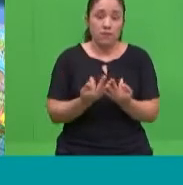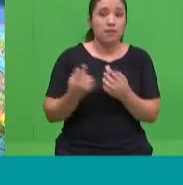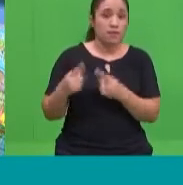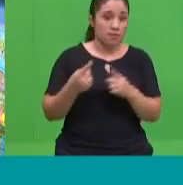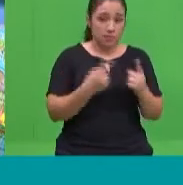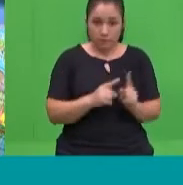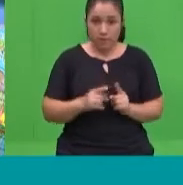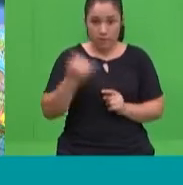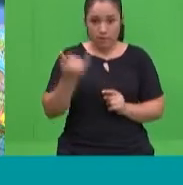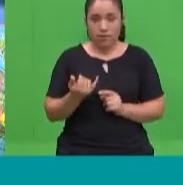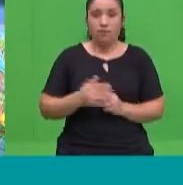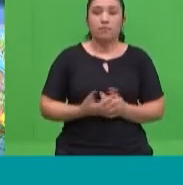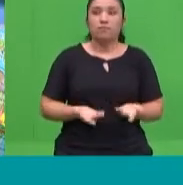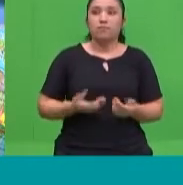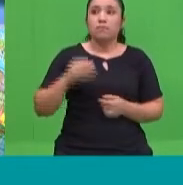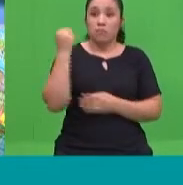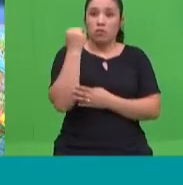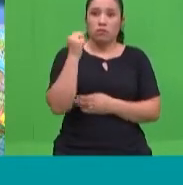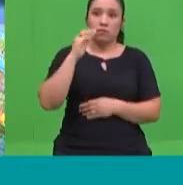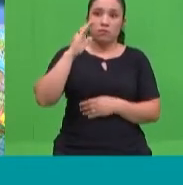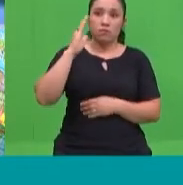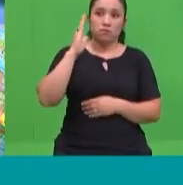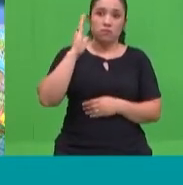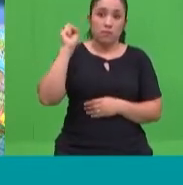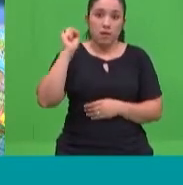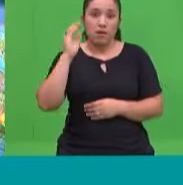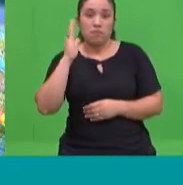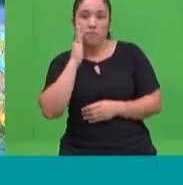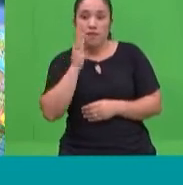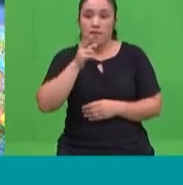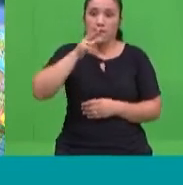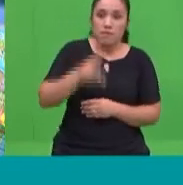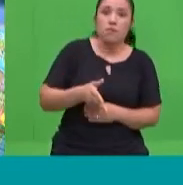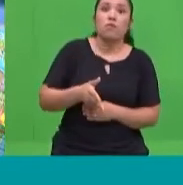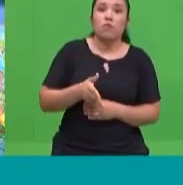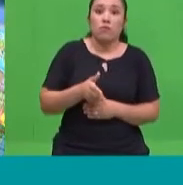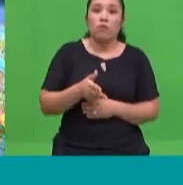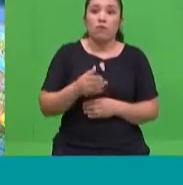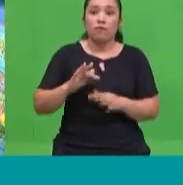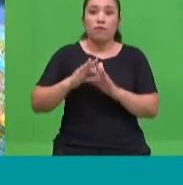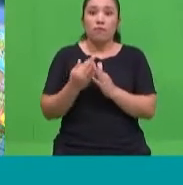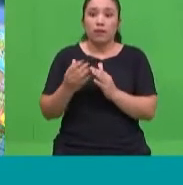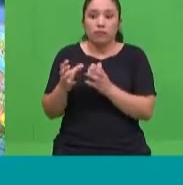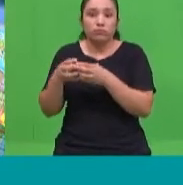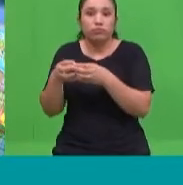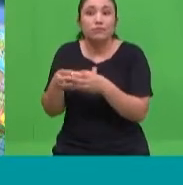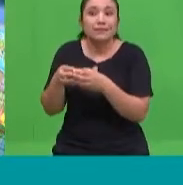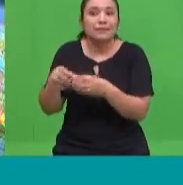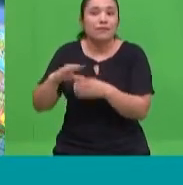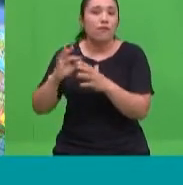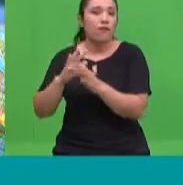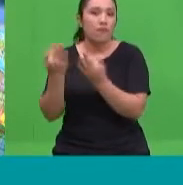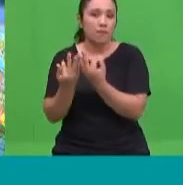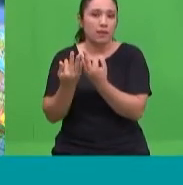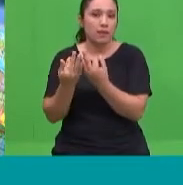nuclear, papá, mamá e hijos, si bien en la mayoría tenemos esa constitución, ya no es la